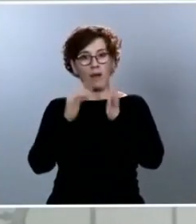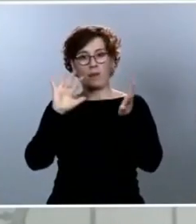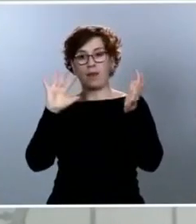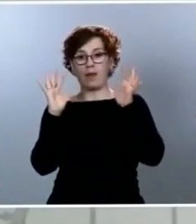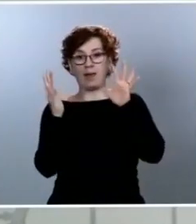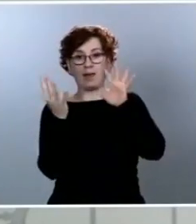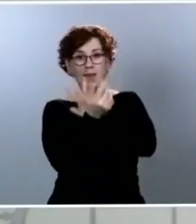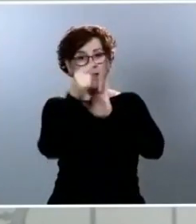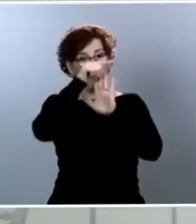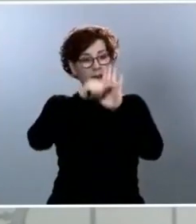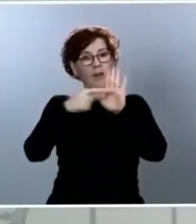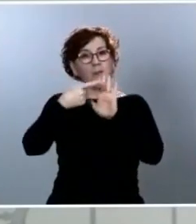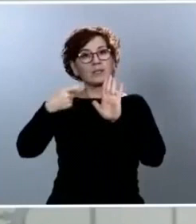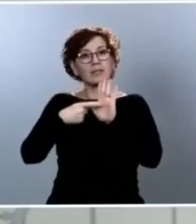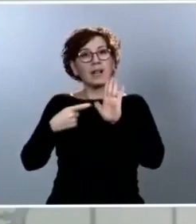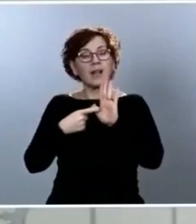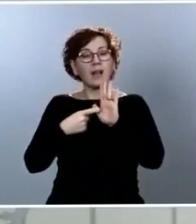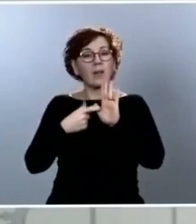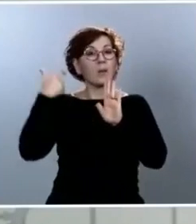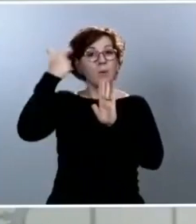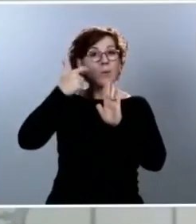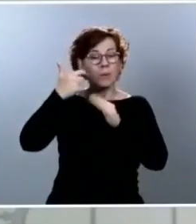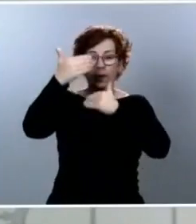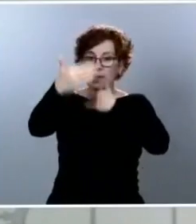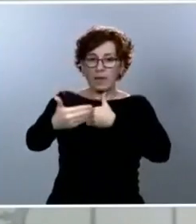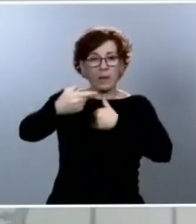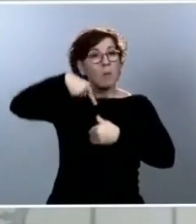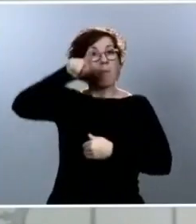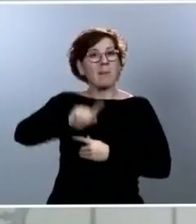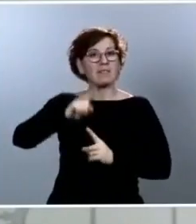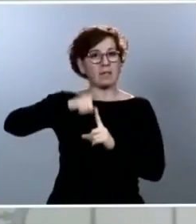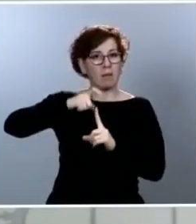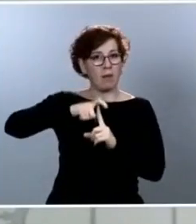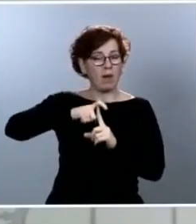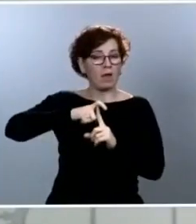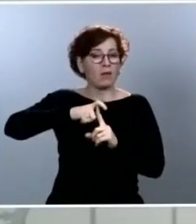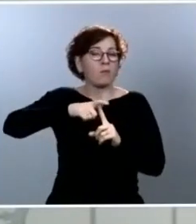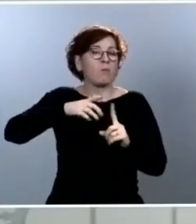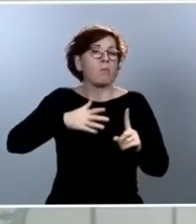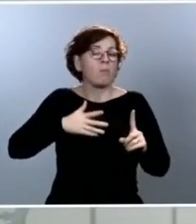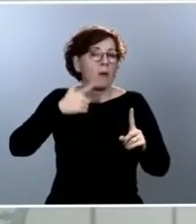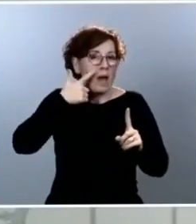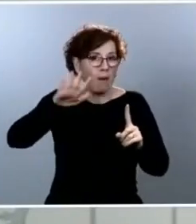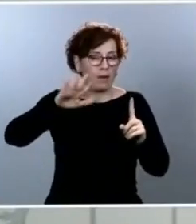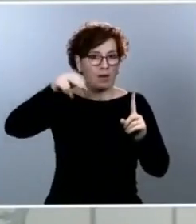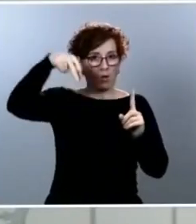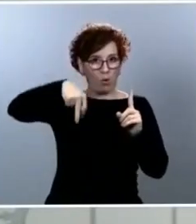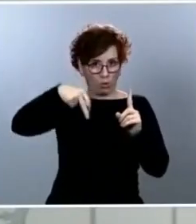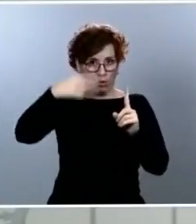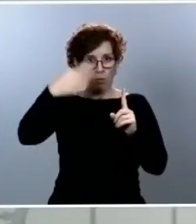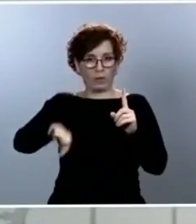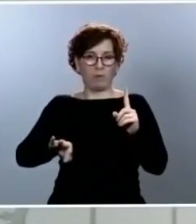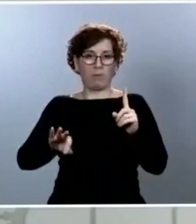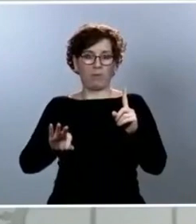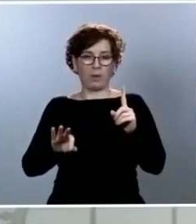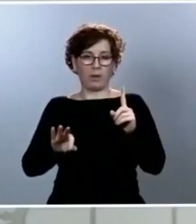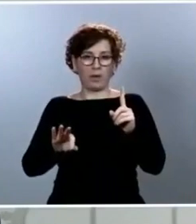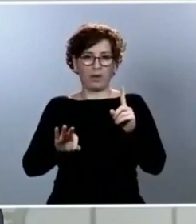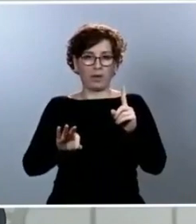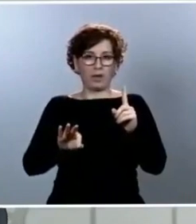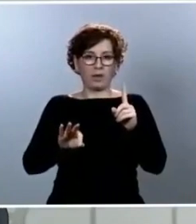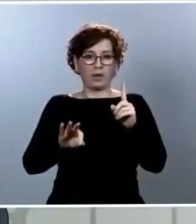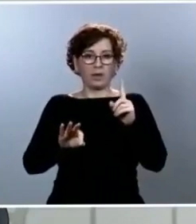y, principio, veremos qué es lo que pasa también con el mes de junio. Pero lo que sí que también me gustaría trasladarles